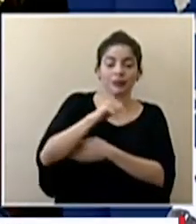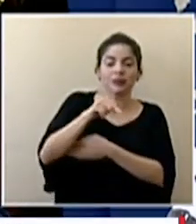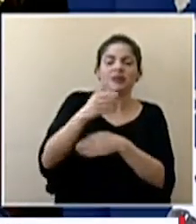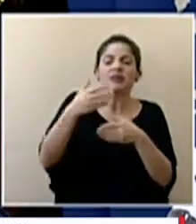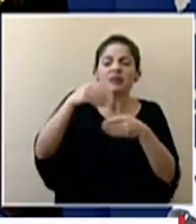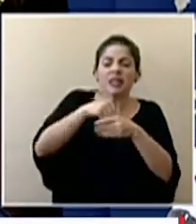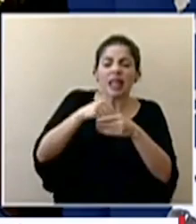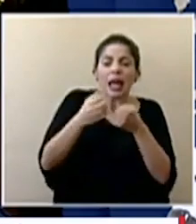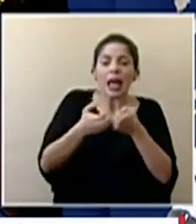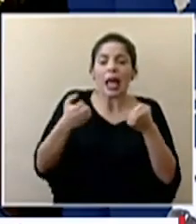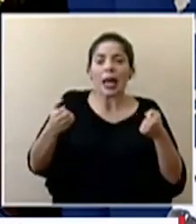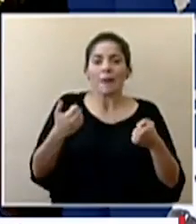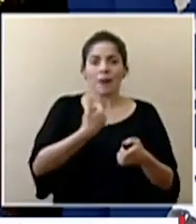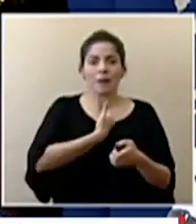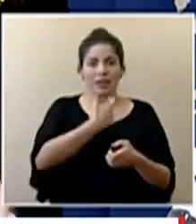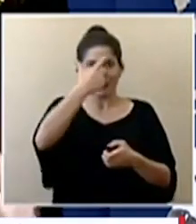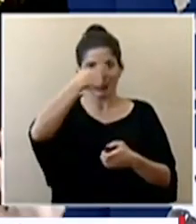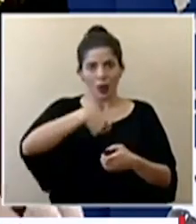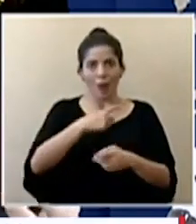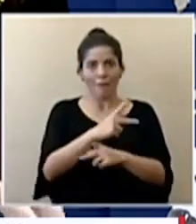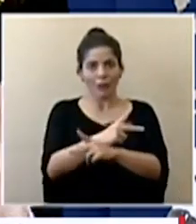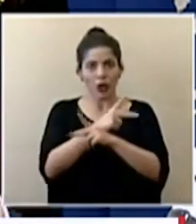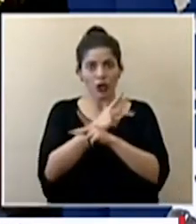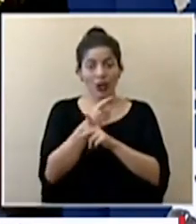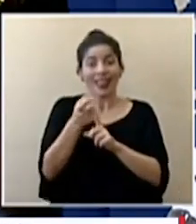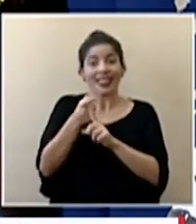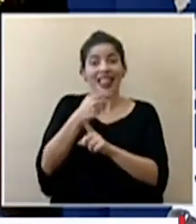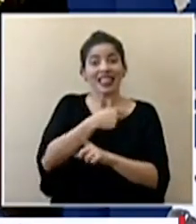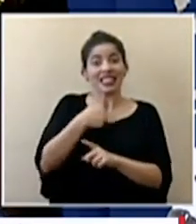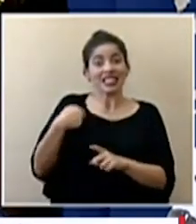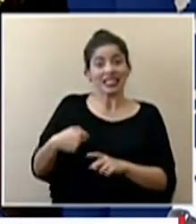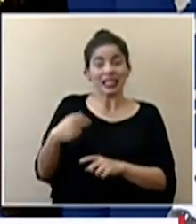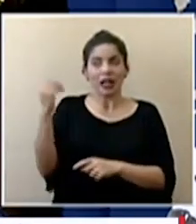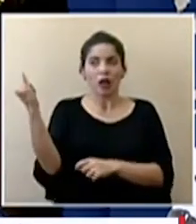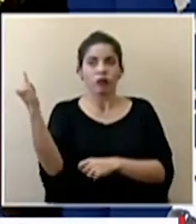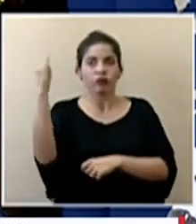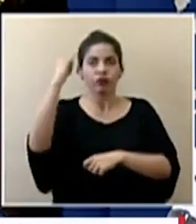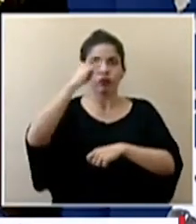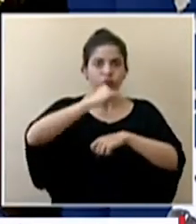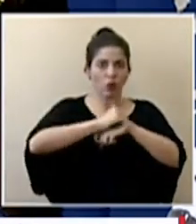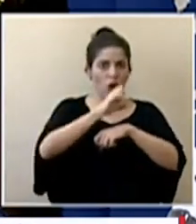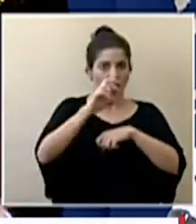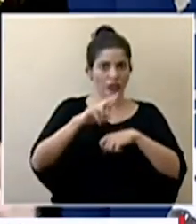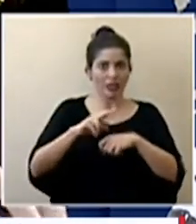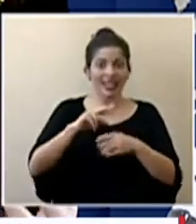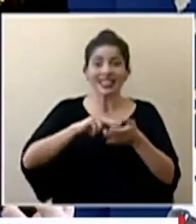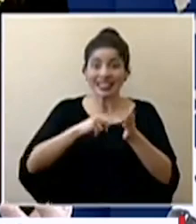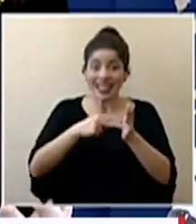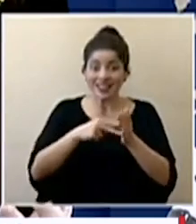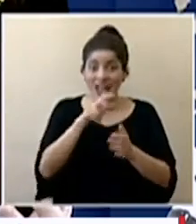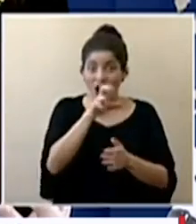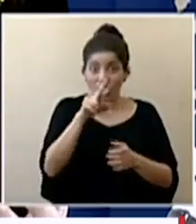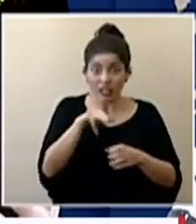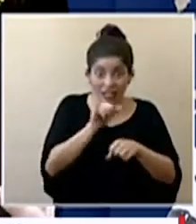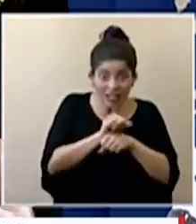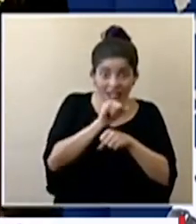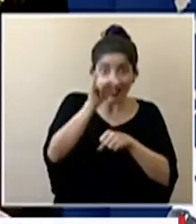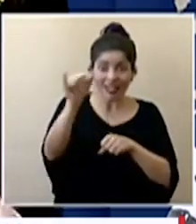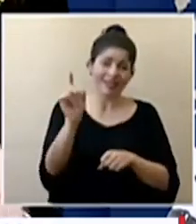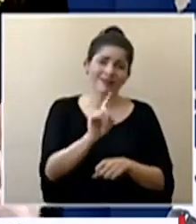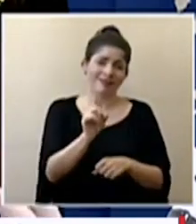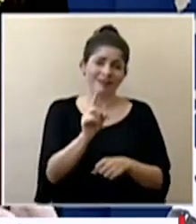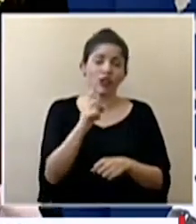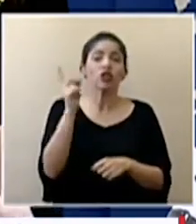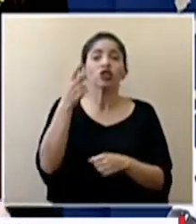equipo de protección personal de China hacia Costa Rica el avión no sale de Costa Rica el avión